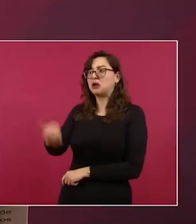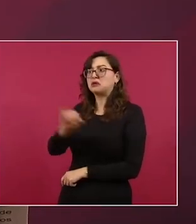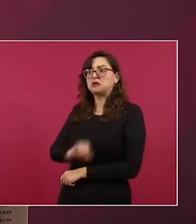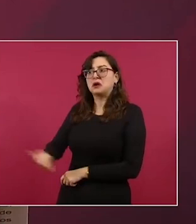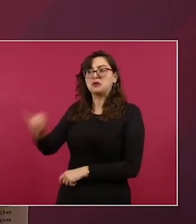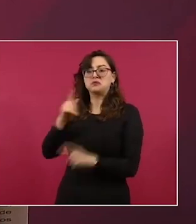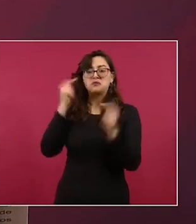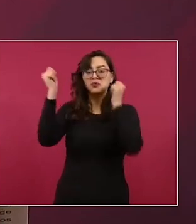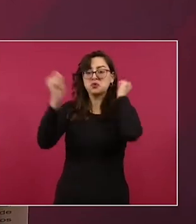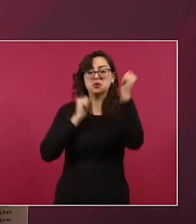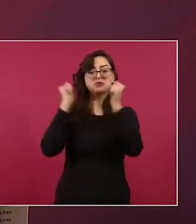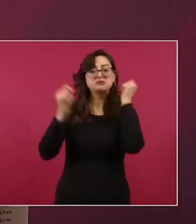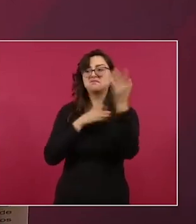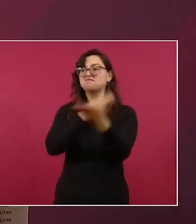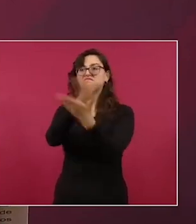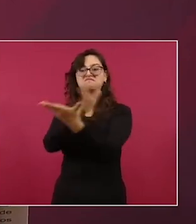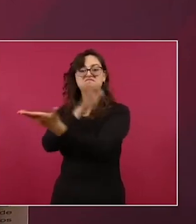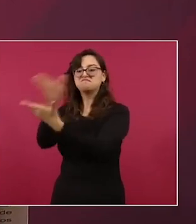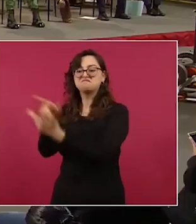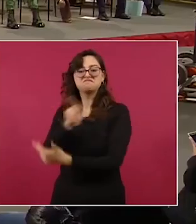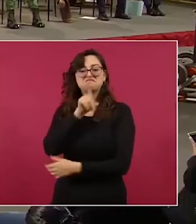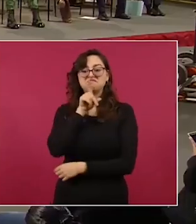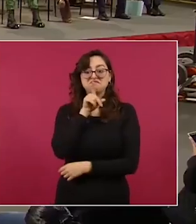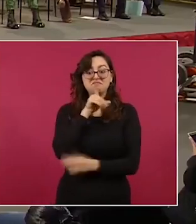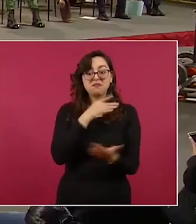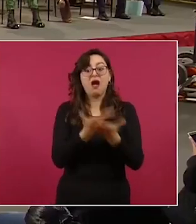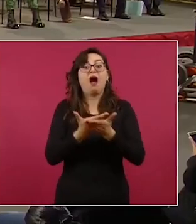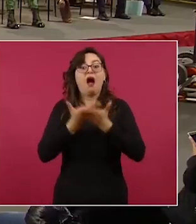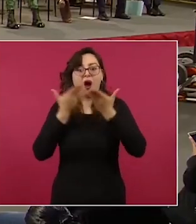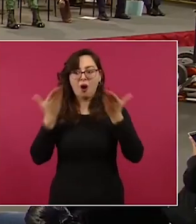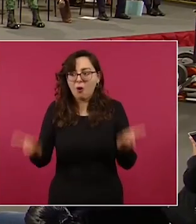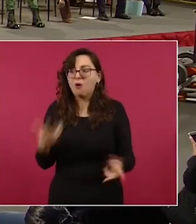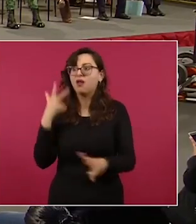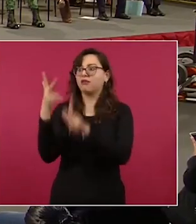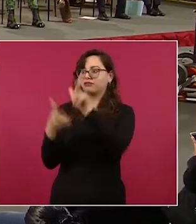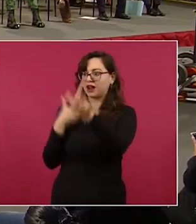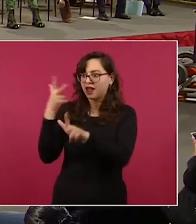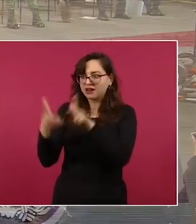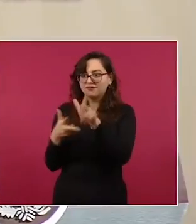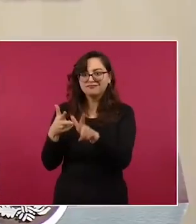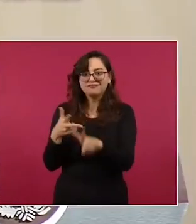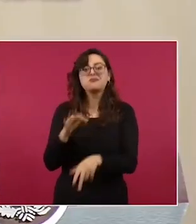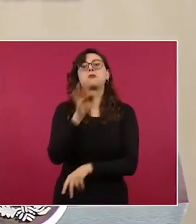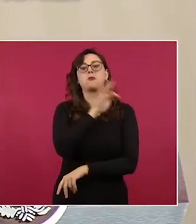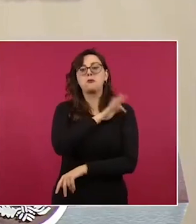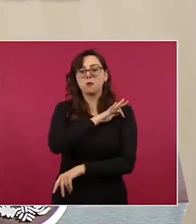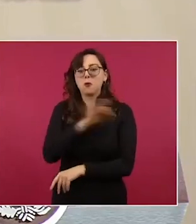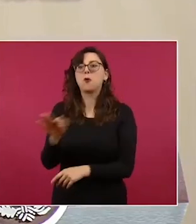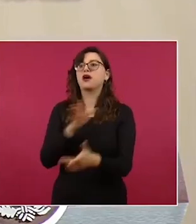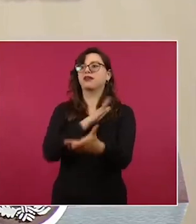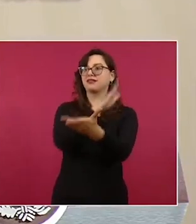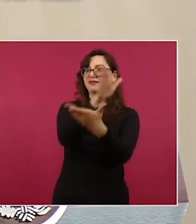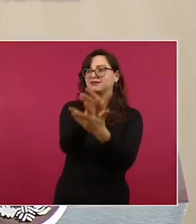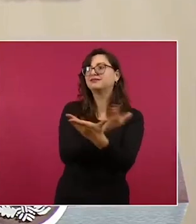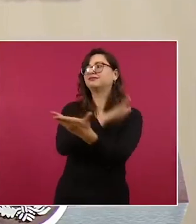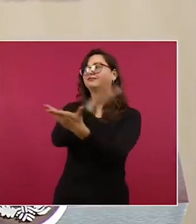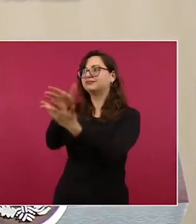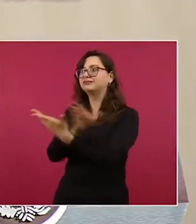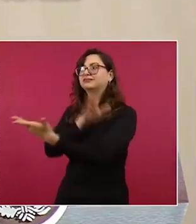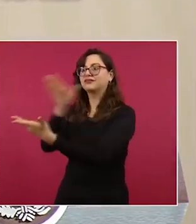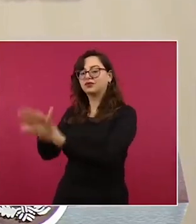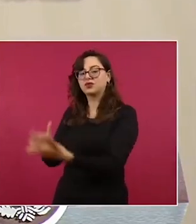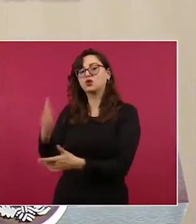nuestros artesanos. Con una inversión histórica, con el Tren Maya, vamos a regresarle la esperanza